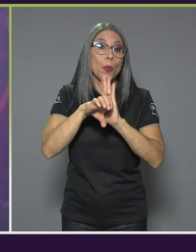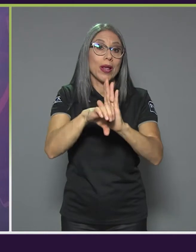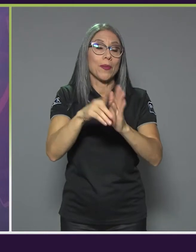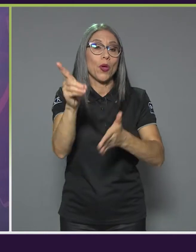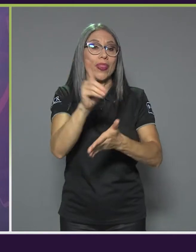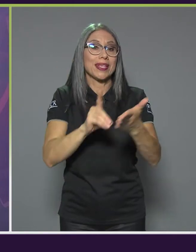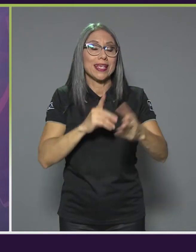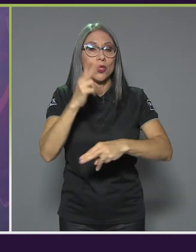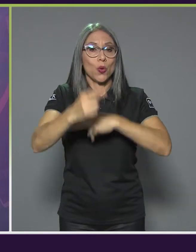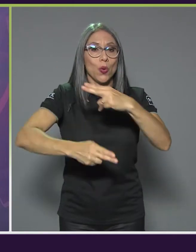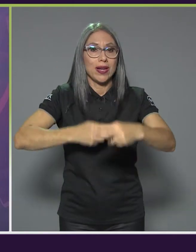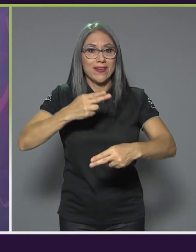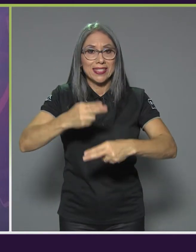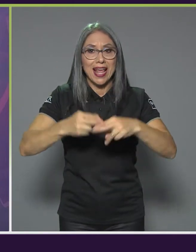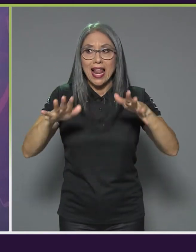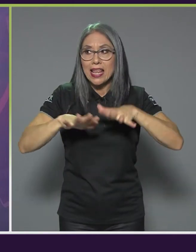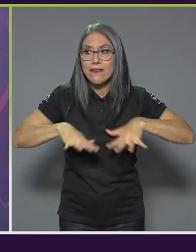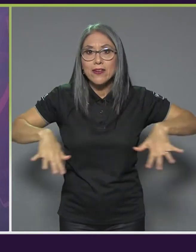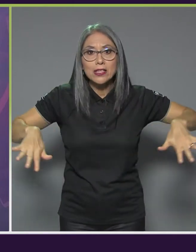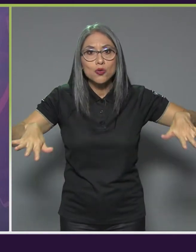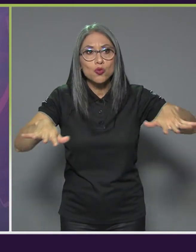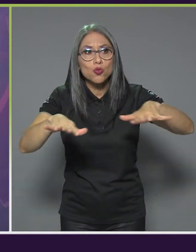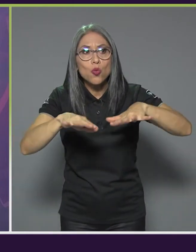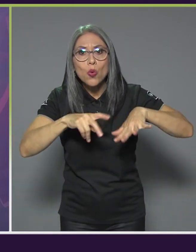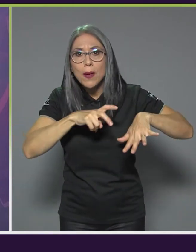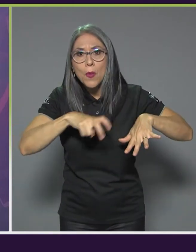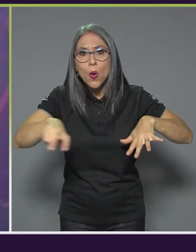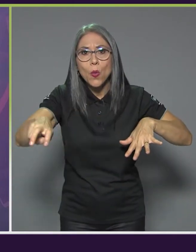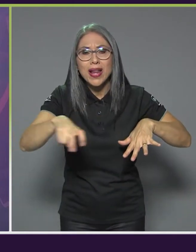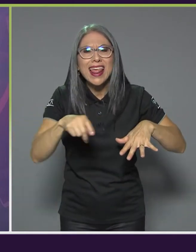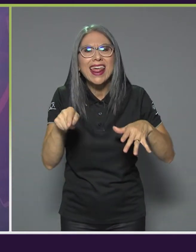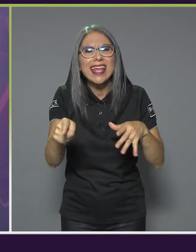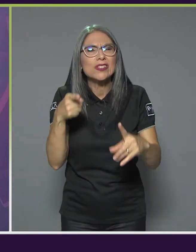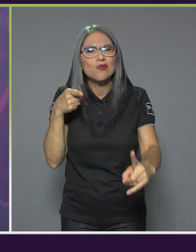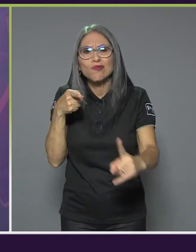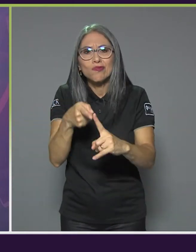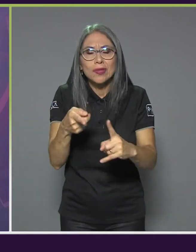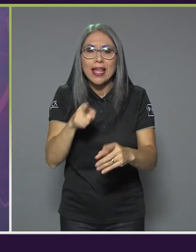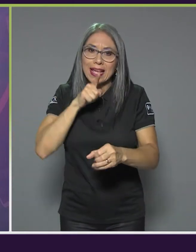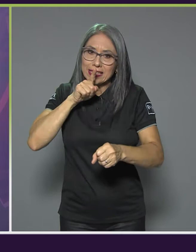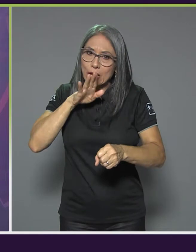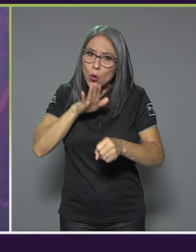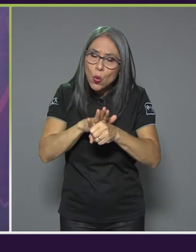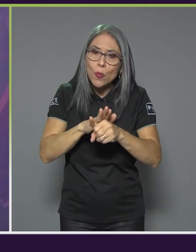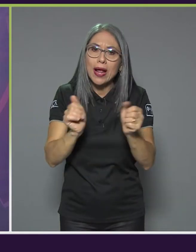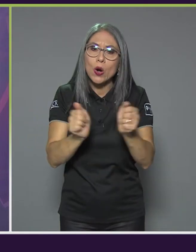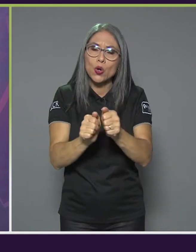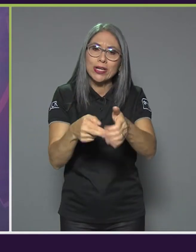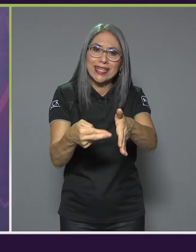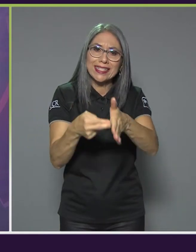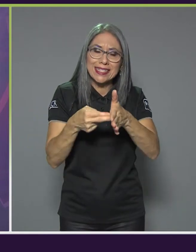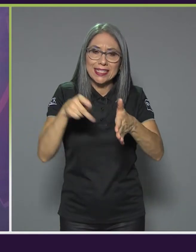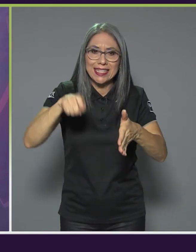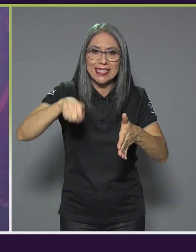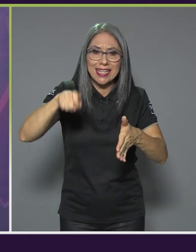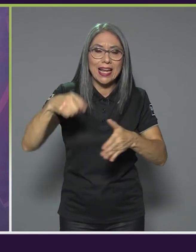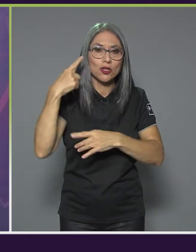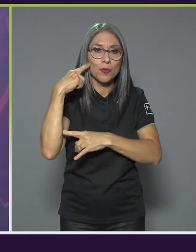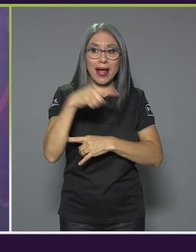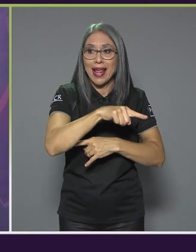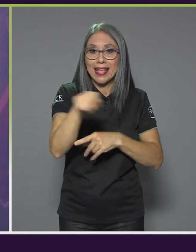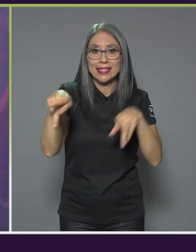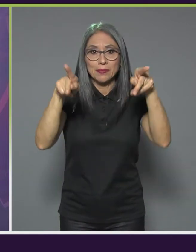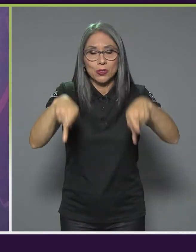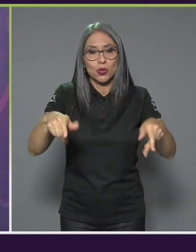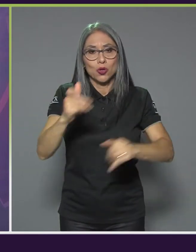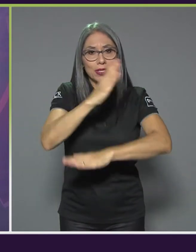en infraestructura y movilidad, que lo que busca es que se cumplan los parámetros necesarios para este tipo de poblaciones. Y otra